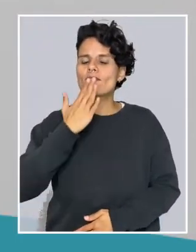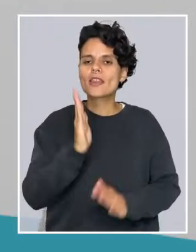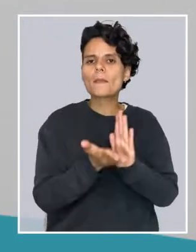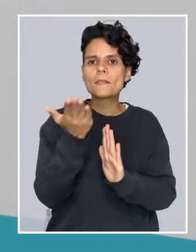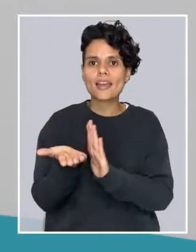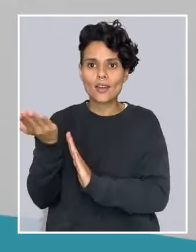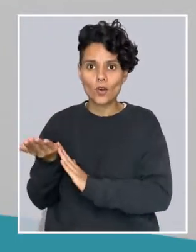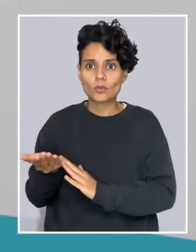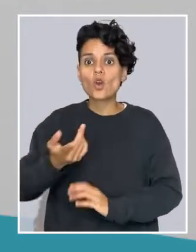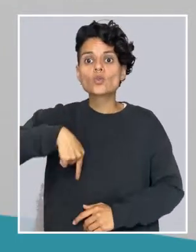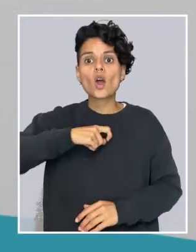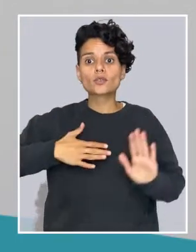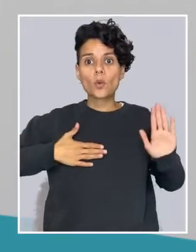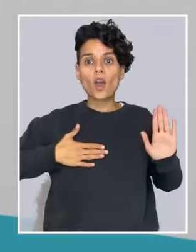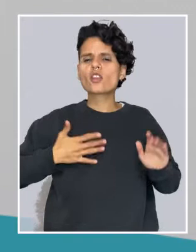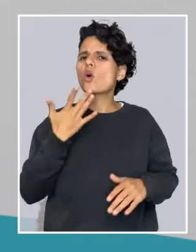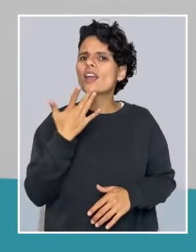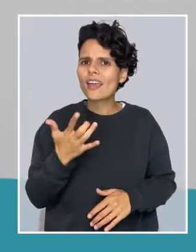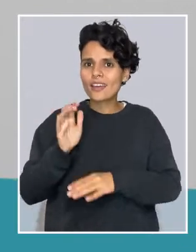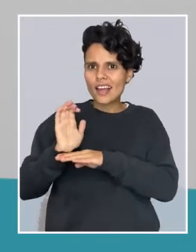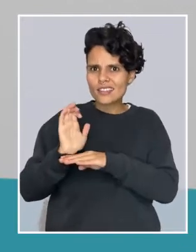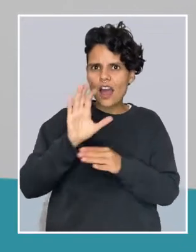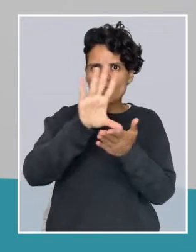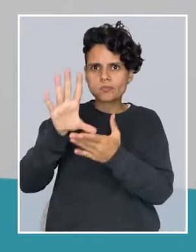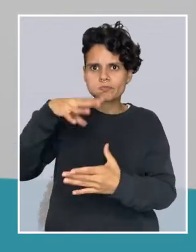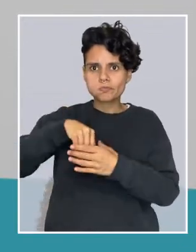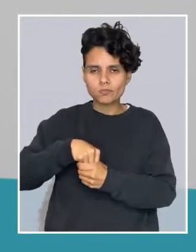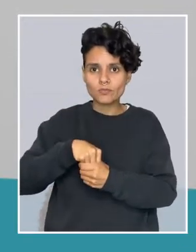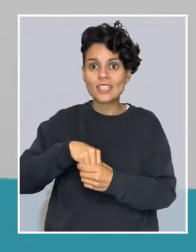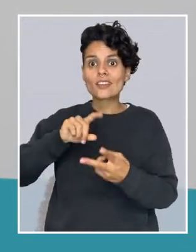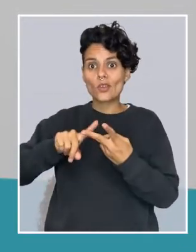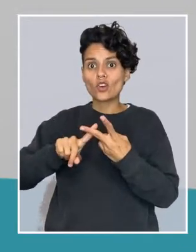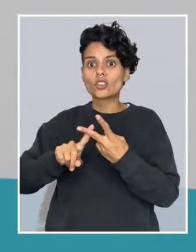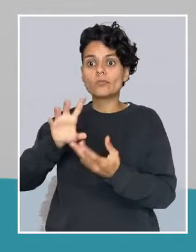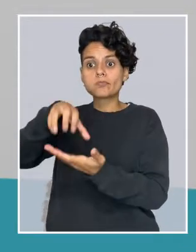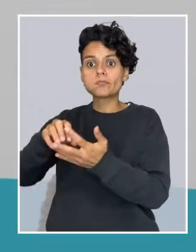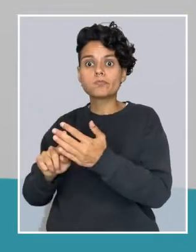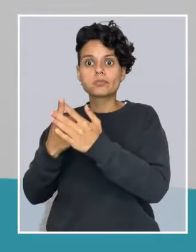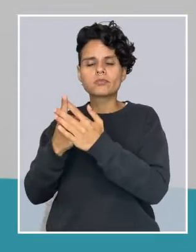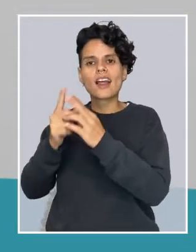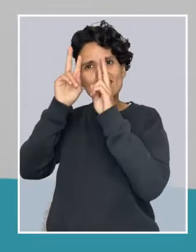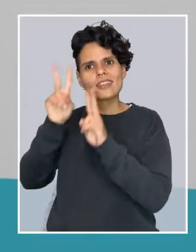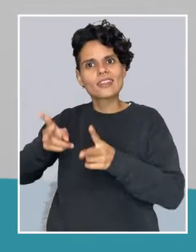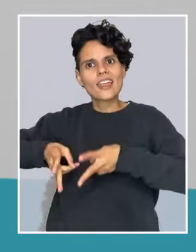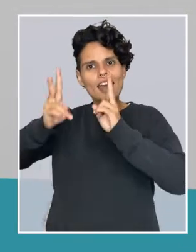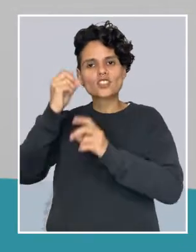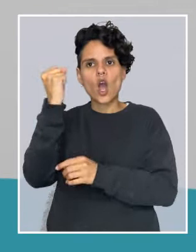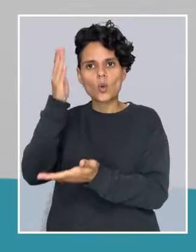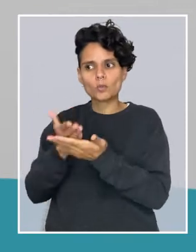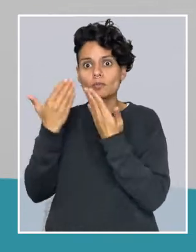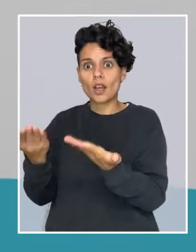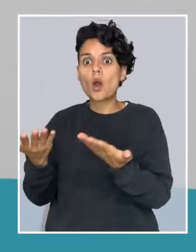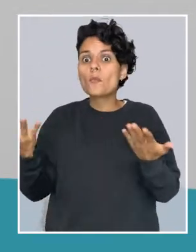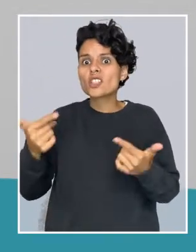Hacia un país que mejore concretamente la vida de las personas. Tenemos un compromiso con el Estado plurinacional y el derecho a la autodeterminación de